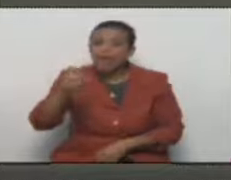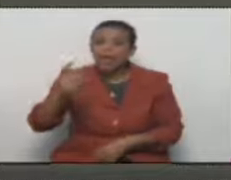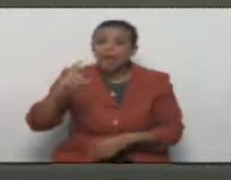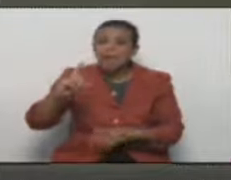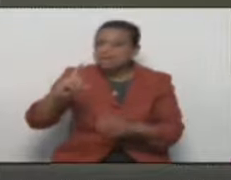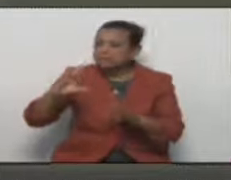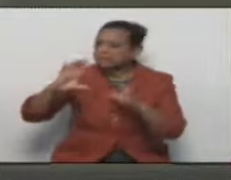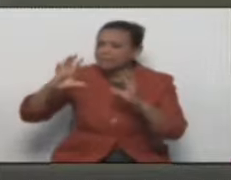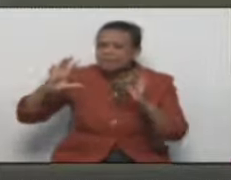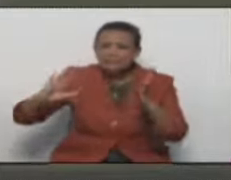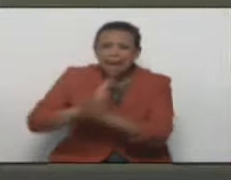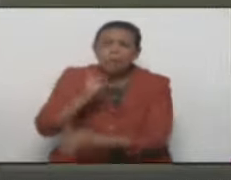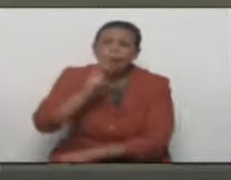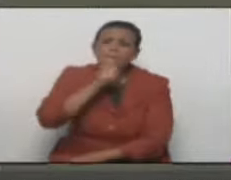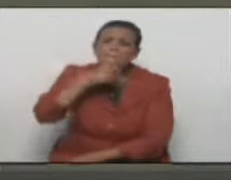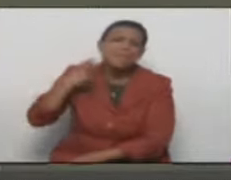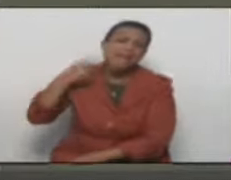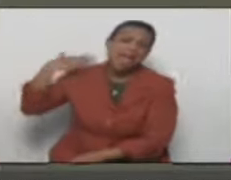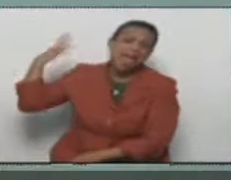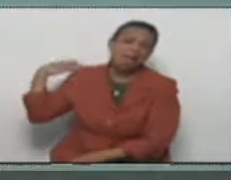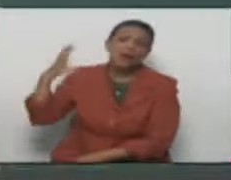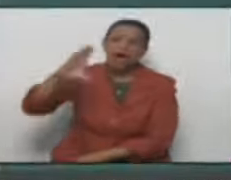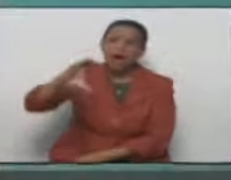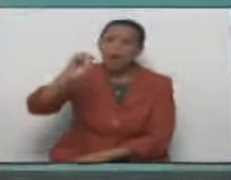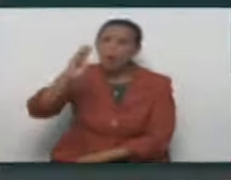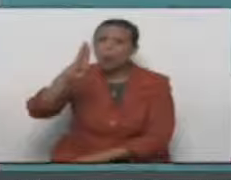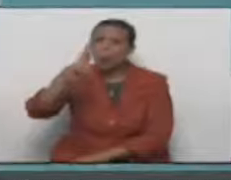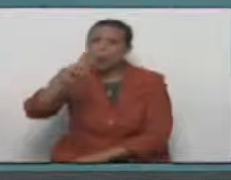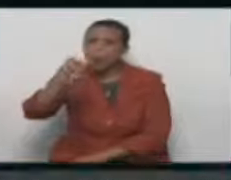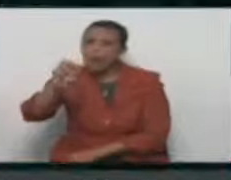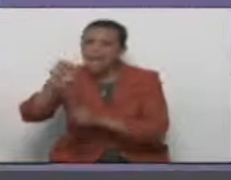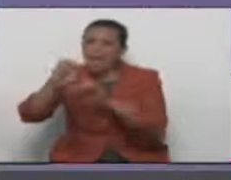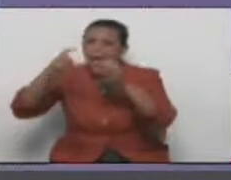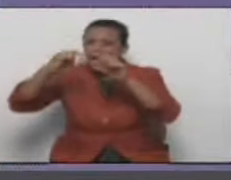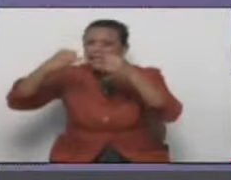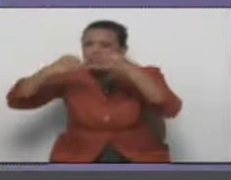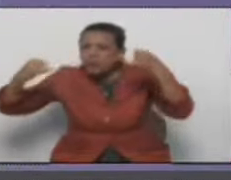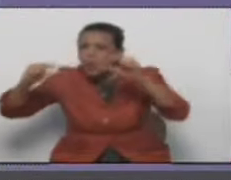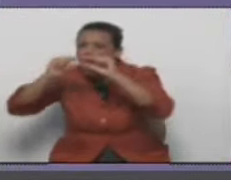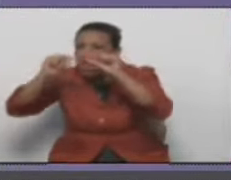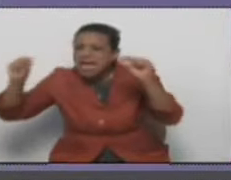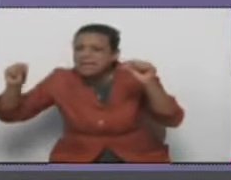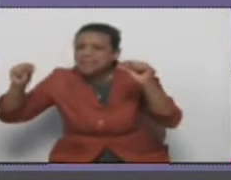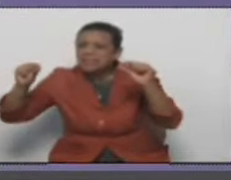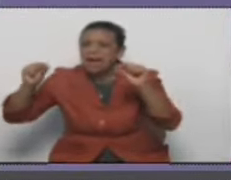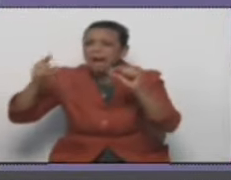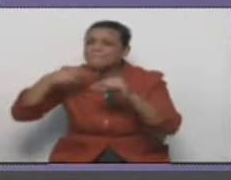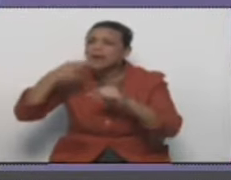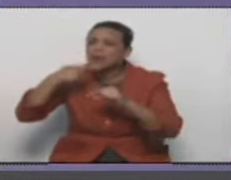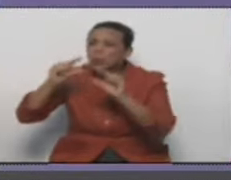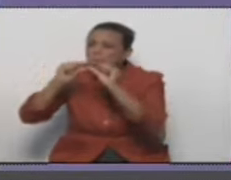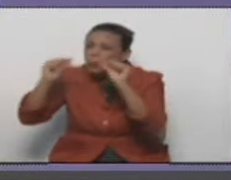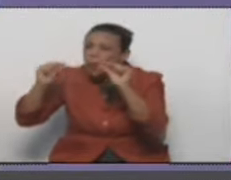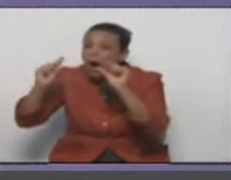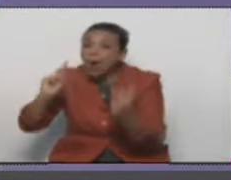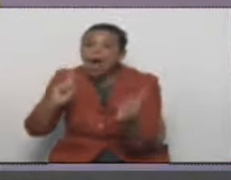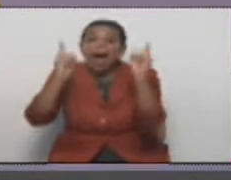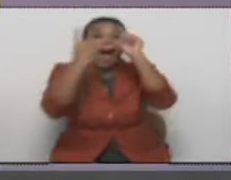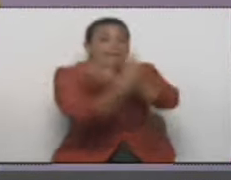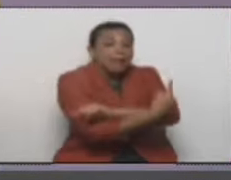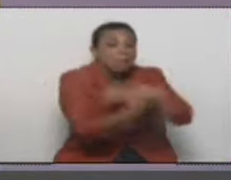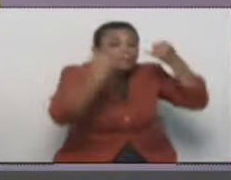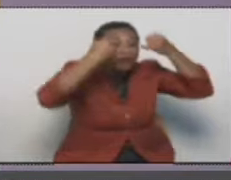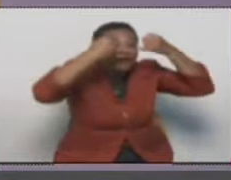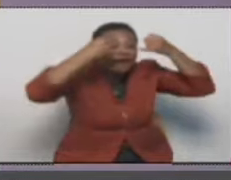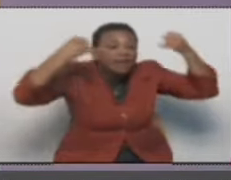óptica. Sí, bueno, imagínate. ¿Te acuerdas los acuerdos aquellos de cobre? Bueno. Correcto. Y estamos avanzando en fibra óptica. Ahora vamos a tener fábrica aquí.